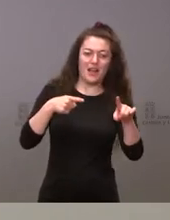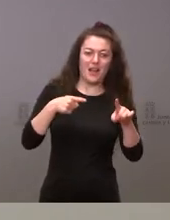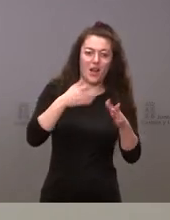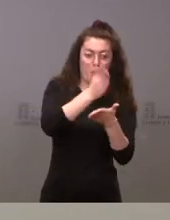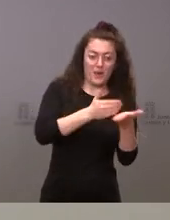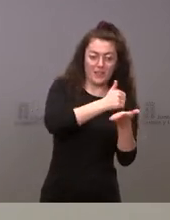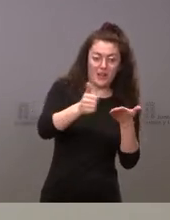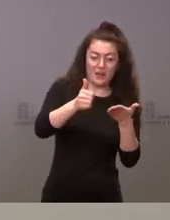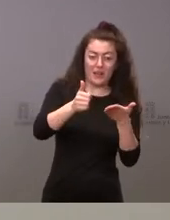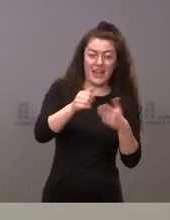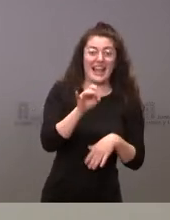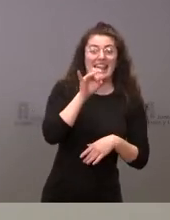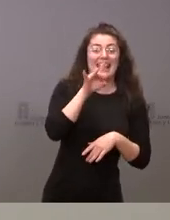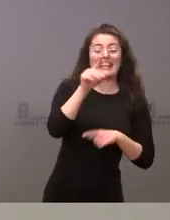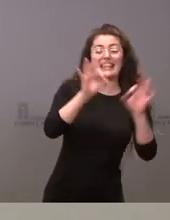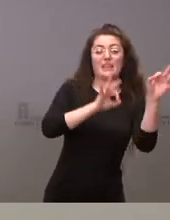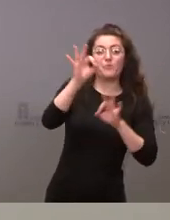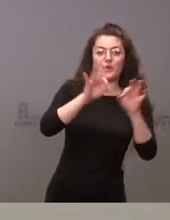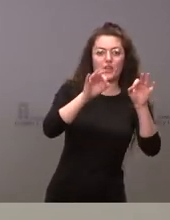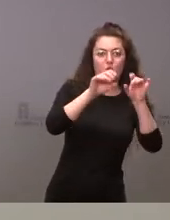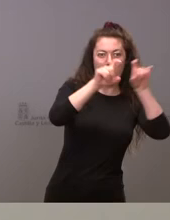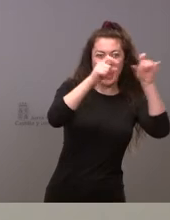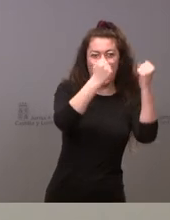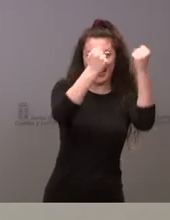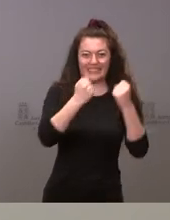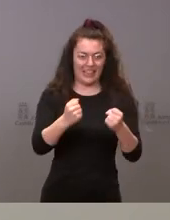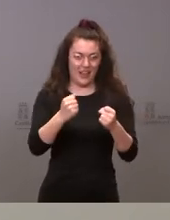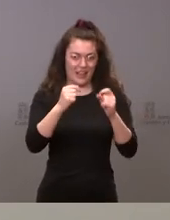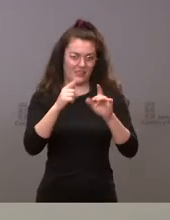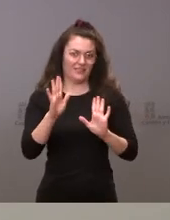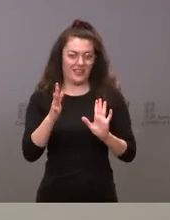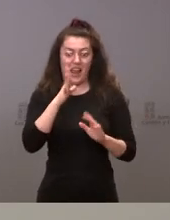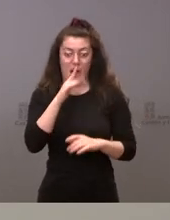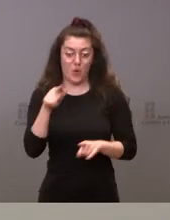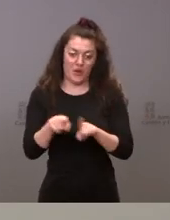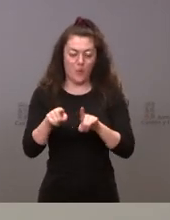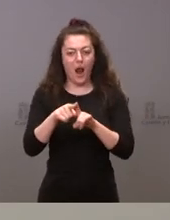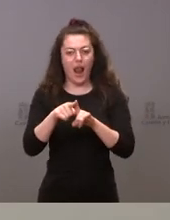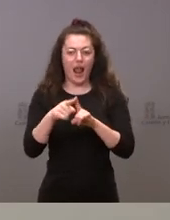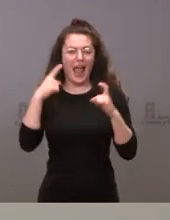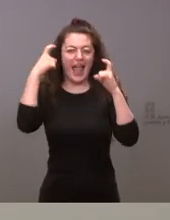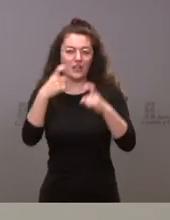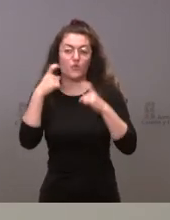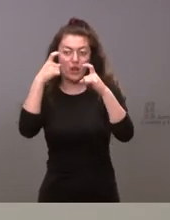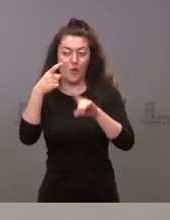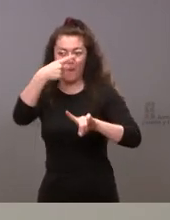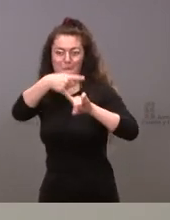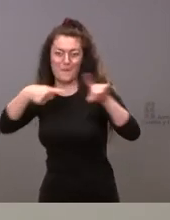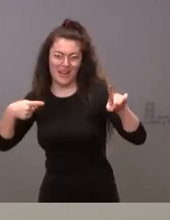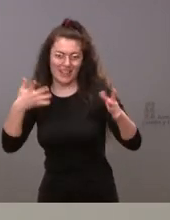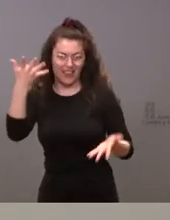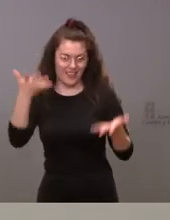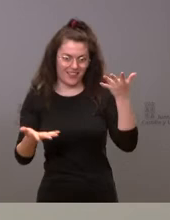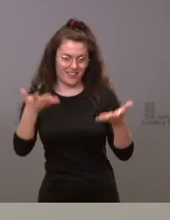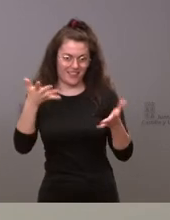el esfuerzo de las comunidades autónomas sería la mitad por tanto mucho más de lo que nos correspondería por nuestro peso en el